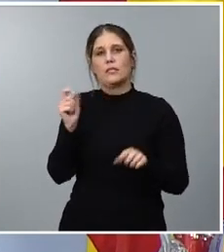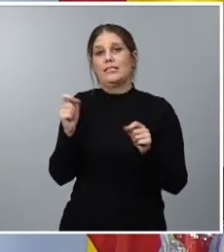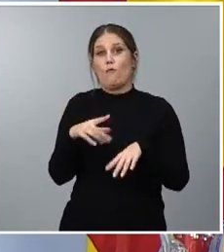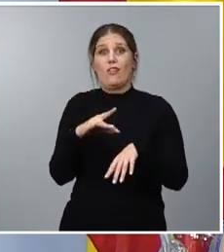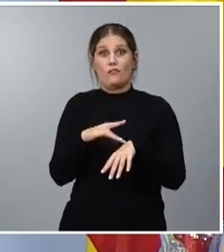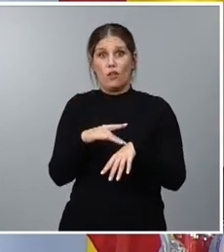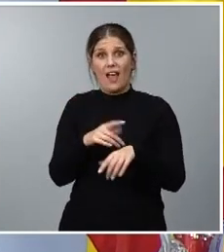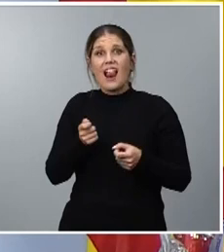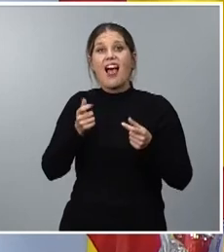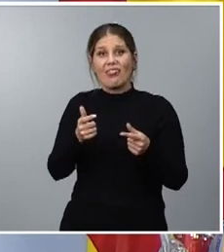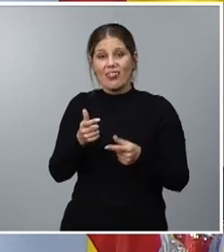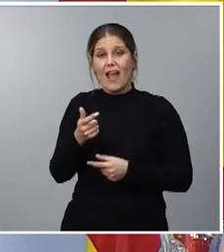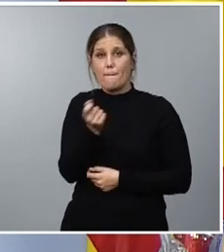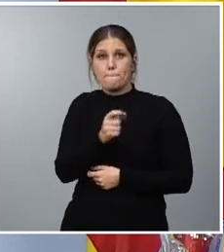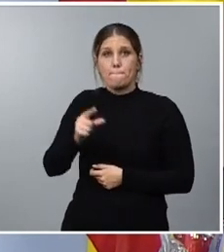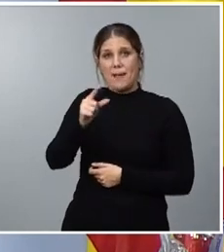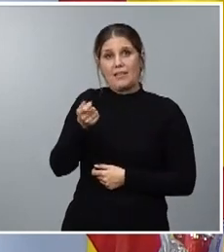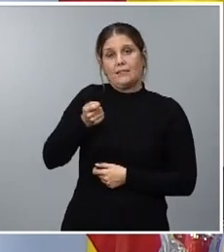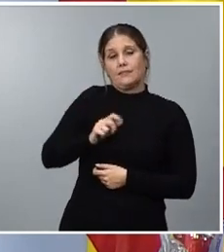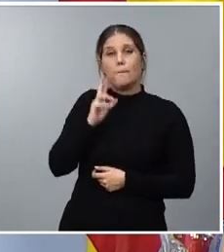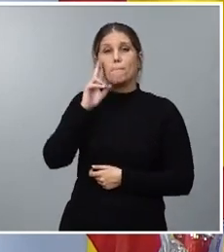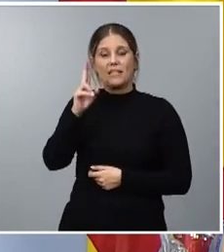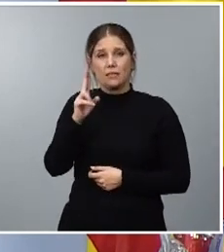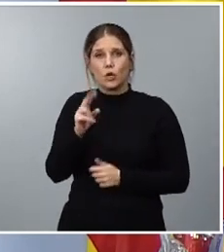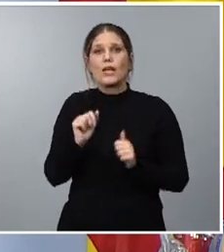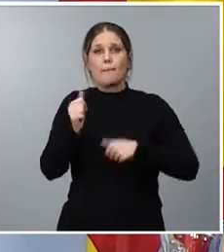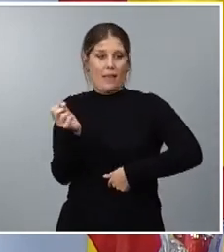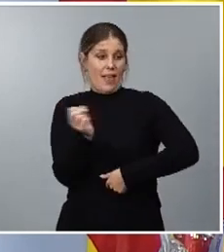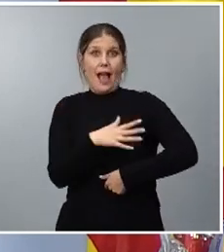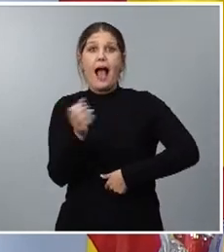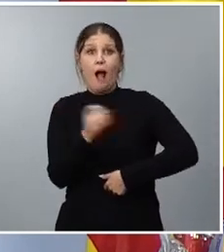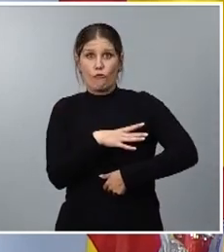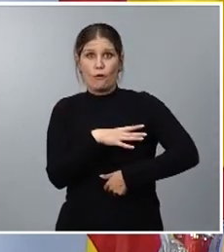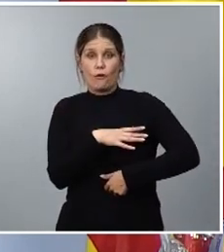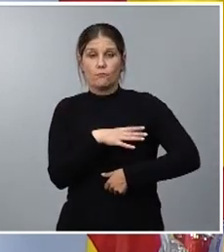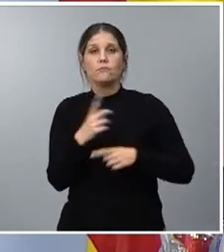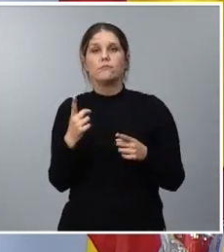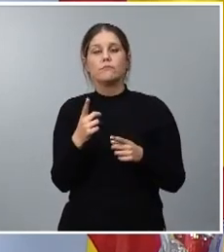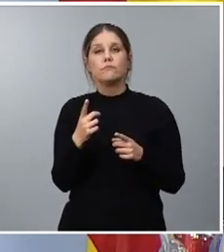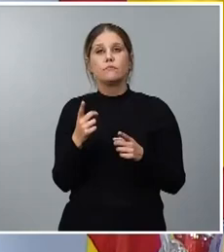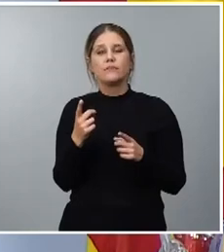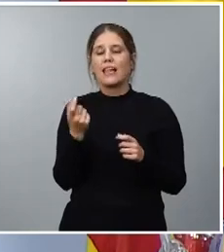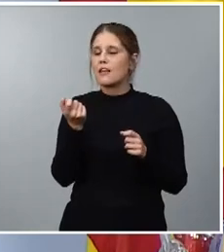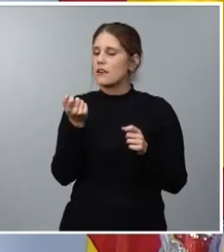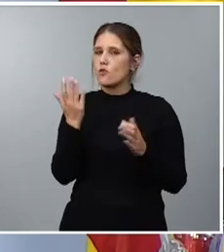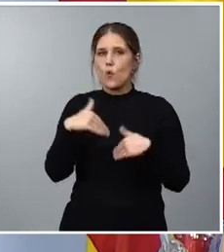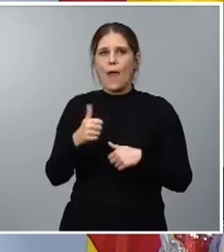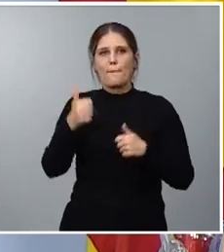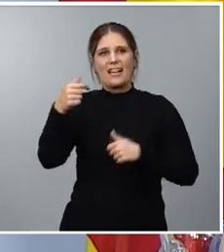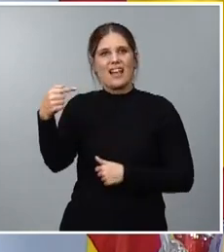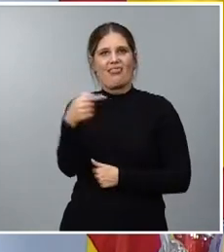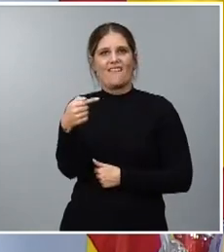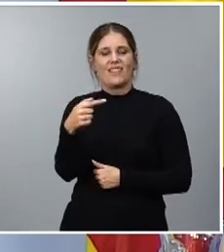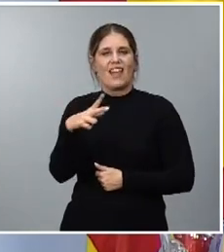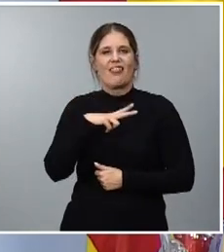permite revalorizar las pensiones llenar y empezar a llenar la hucha y también sin que ello incremente el déficit cara